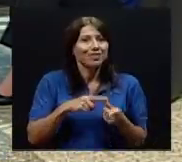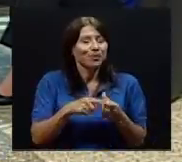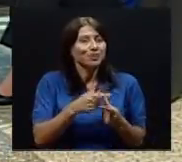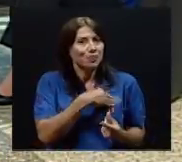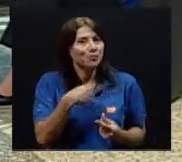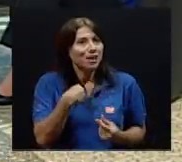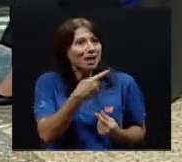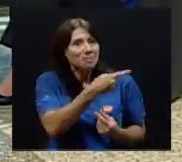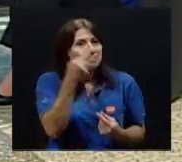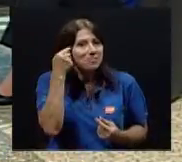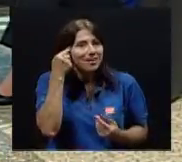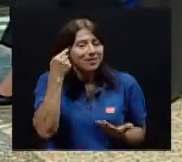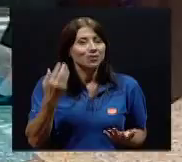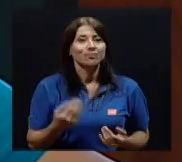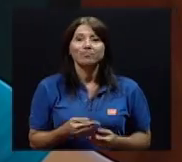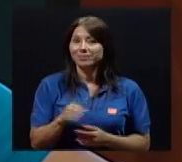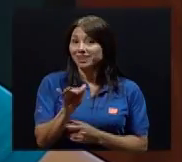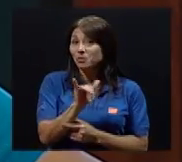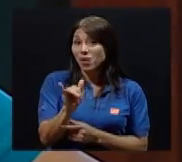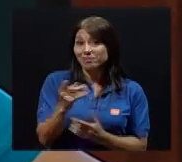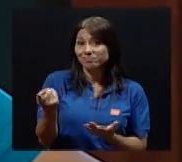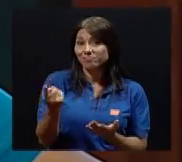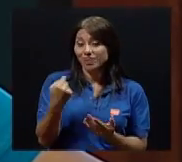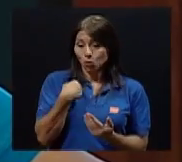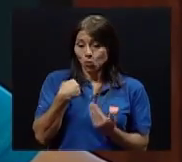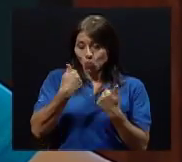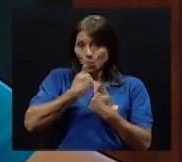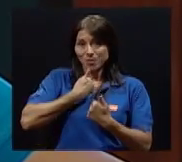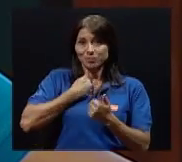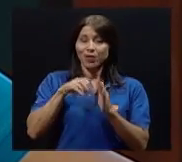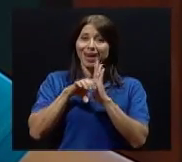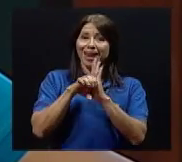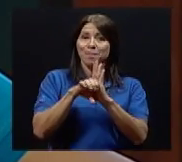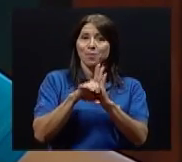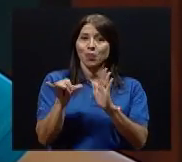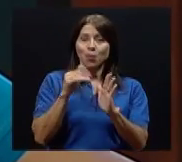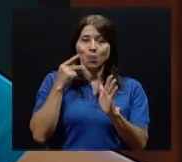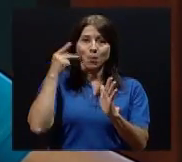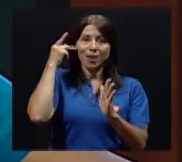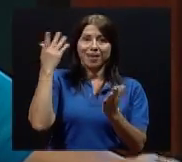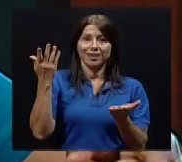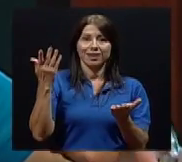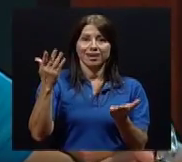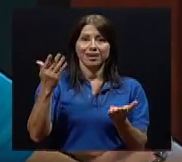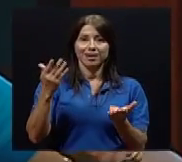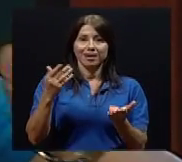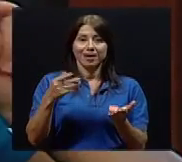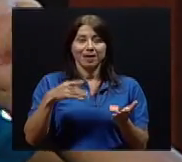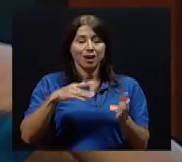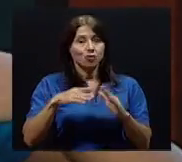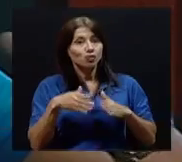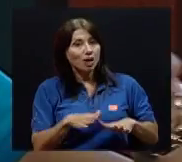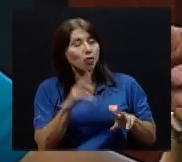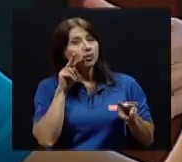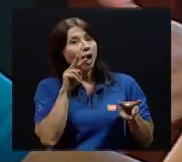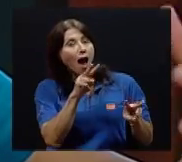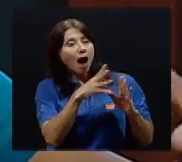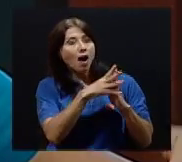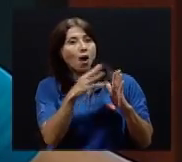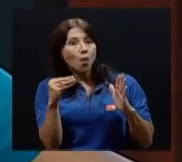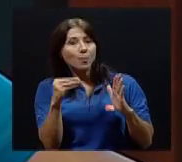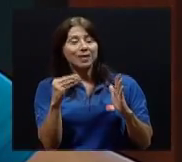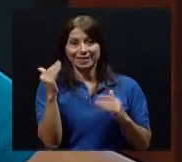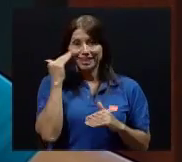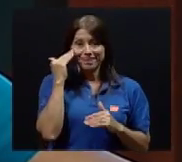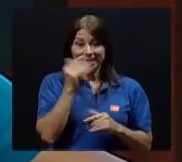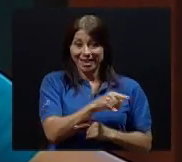Igual, predicar con el ejemplo e incluso ser muy conscientes de que esos hijos míos o esas